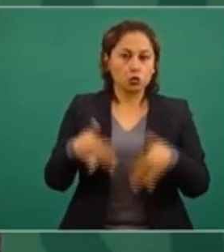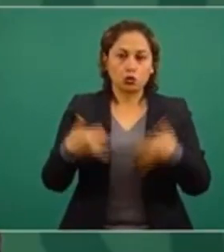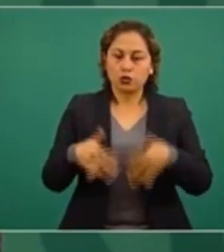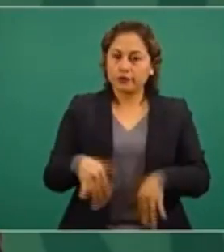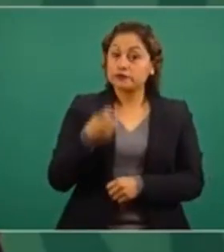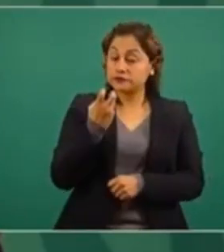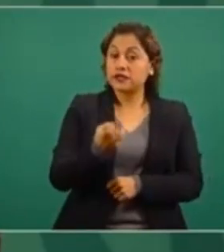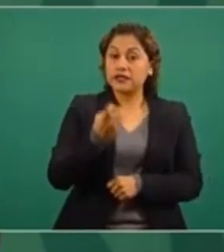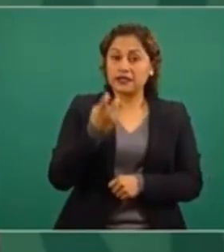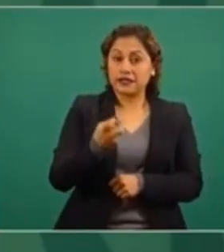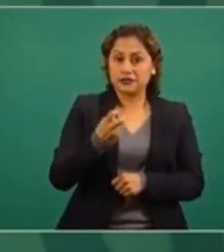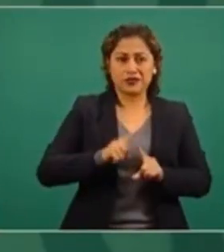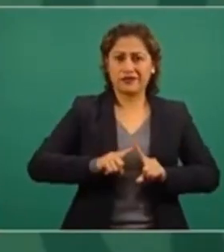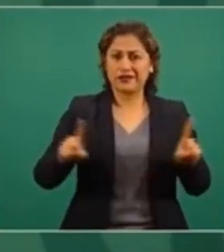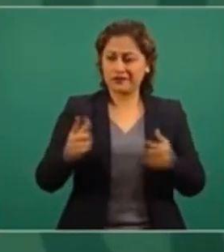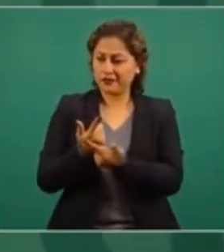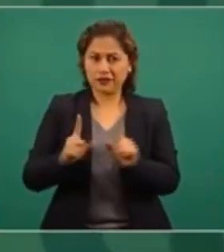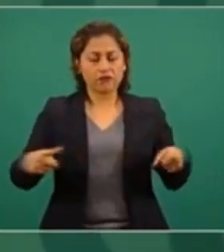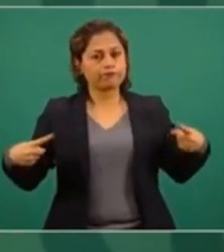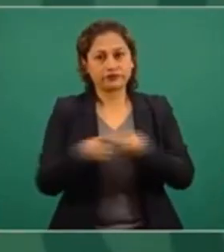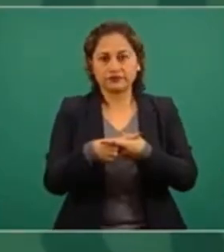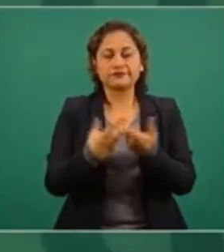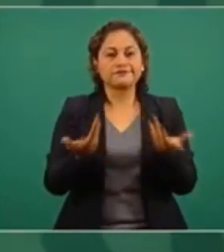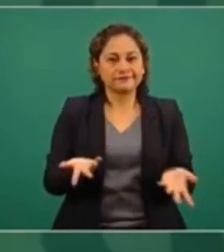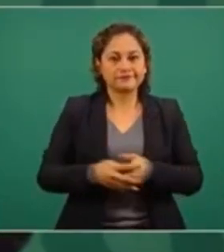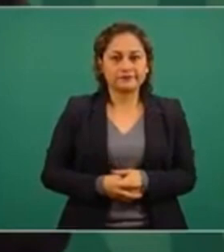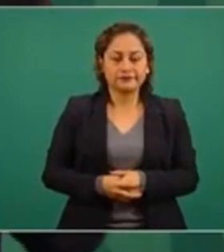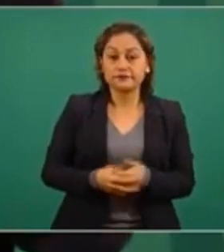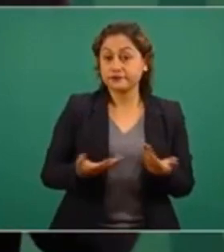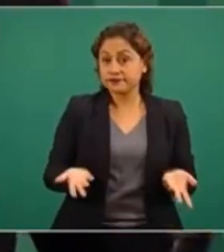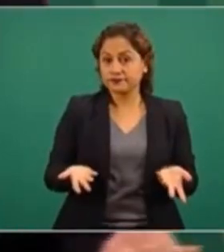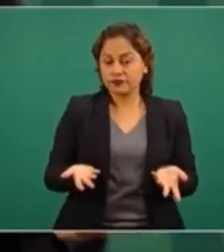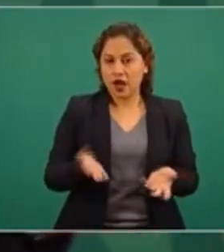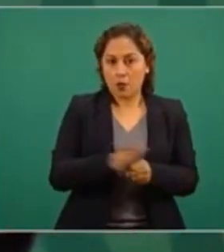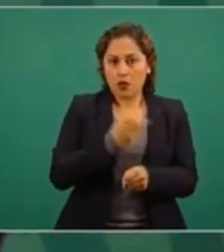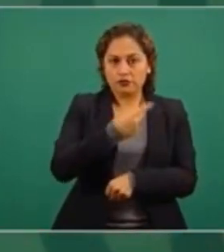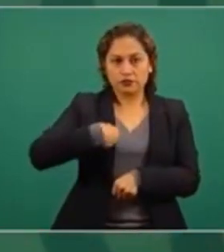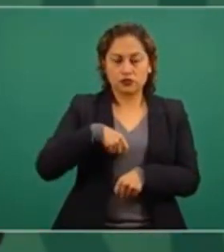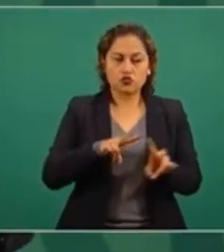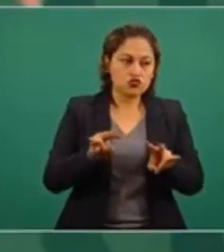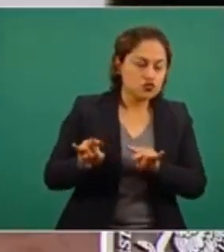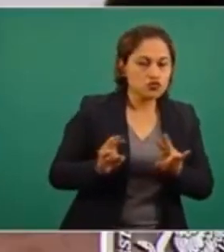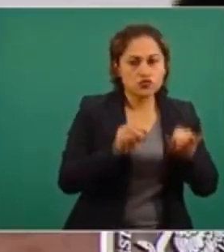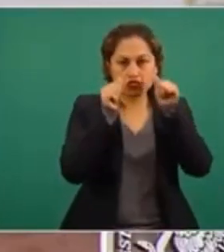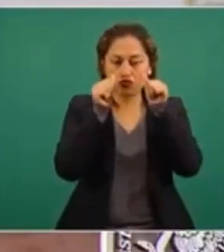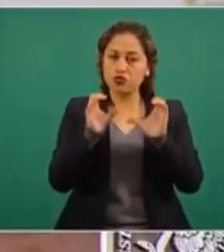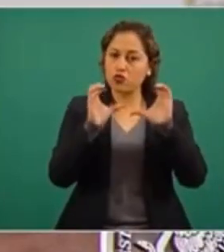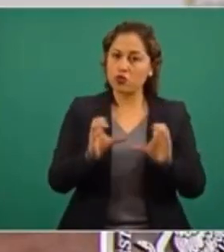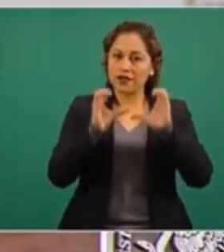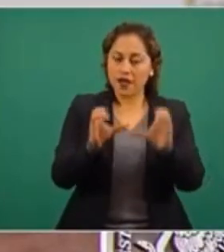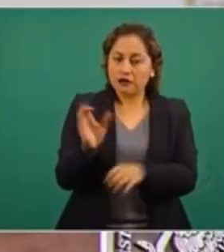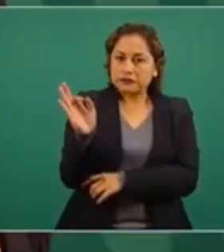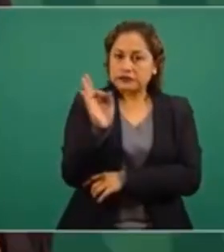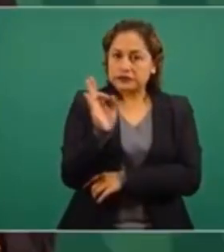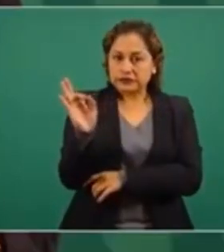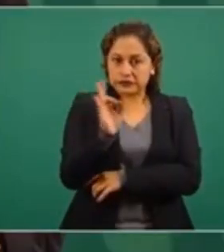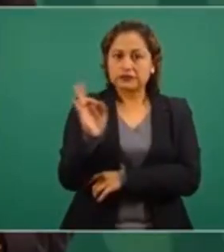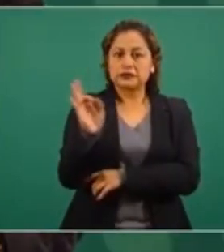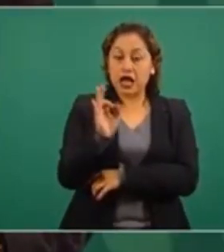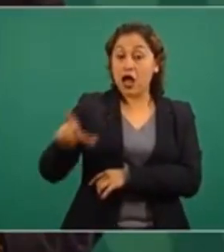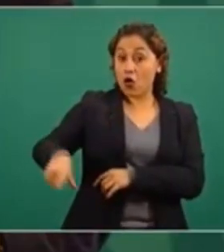Eso ven contra la libertad. Entonces, no se vaya a estar creando un gobierno